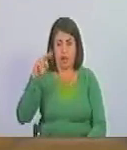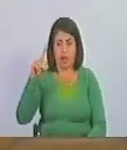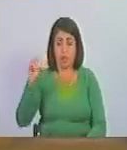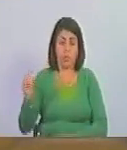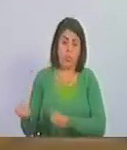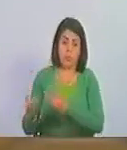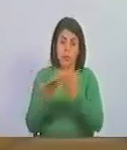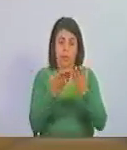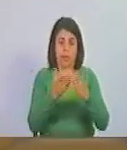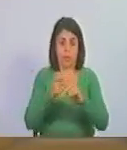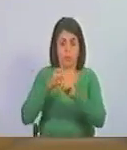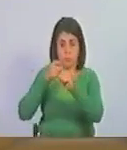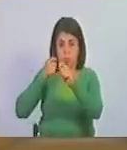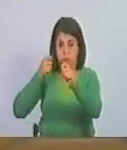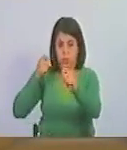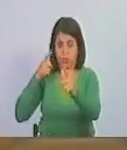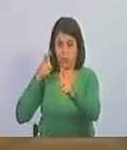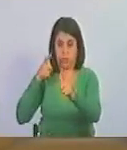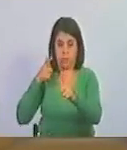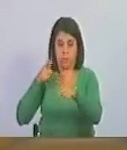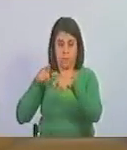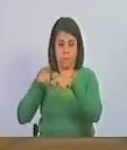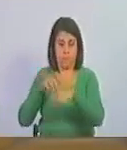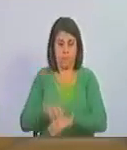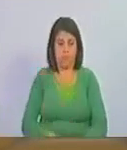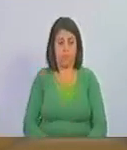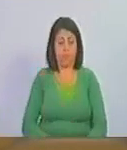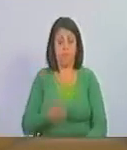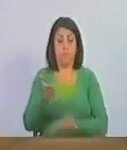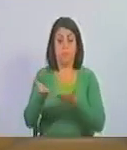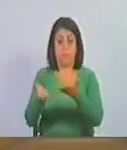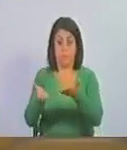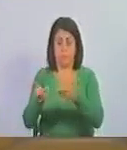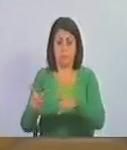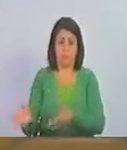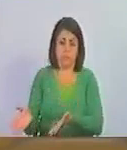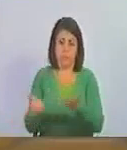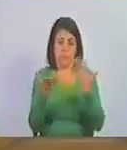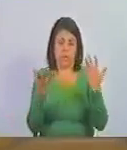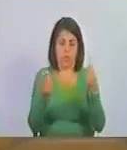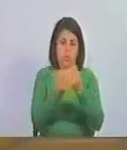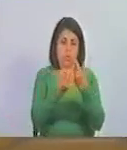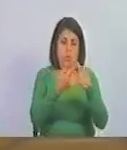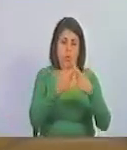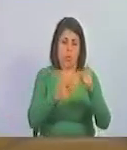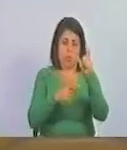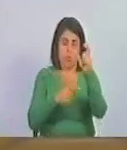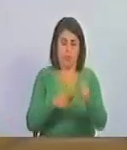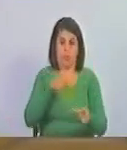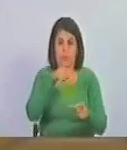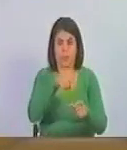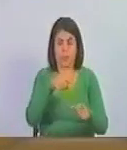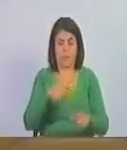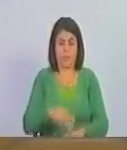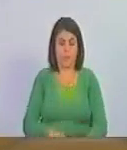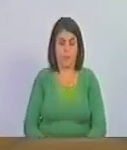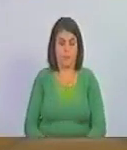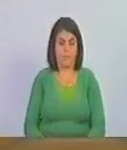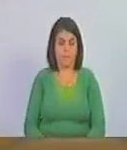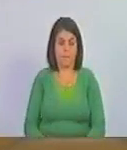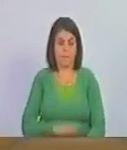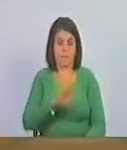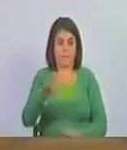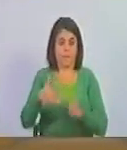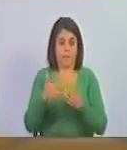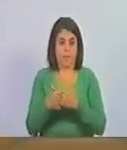envía con unas flecheras adelante. se encuentra con 11 navíos Pedro y